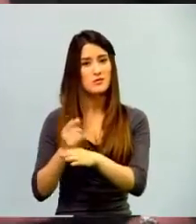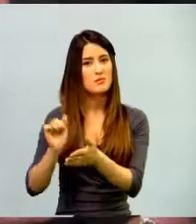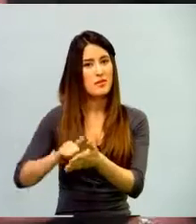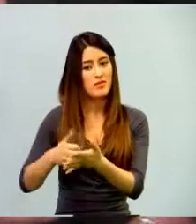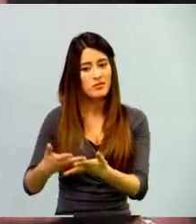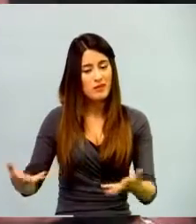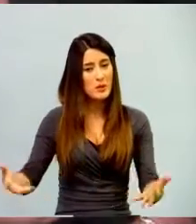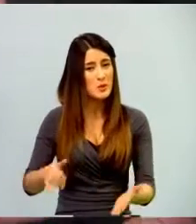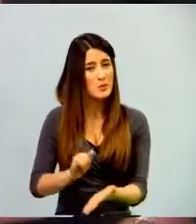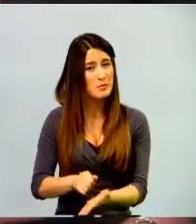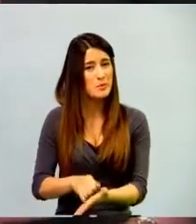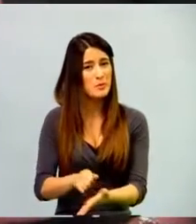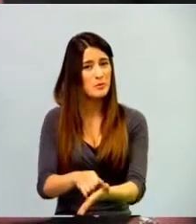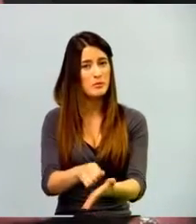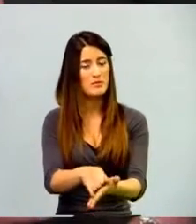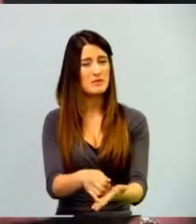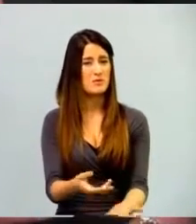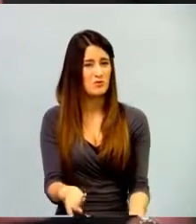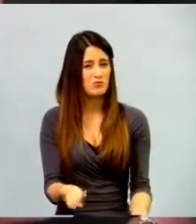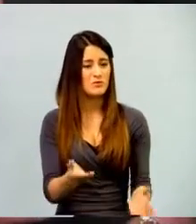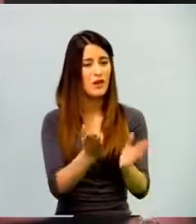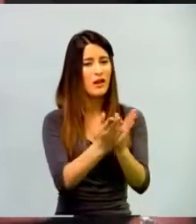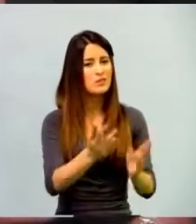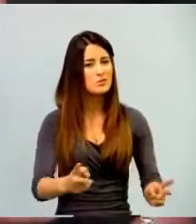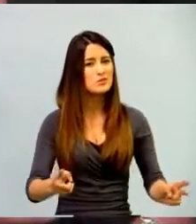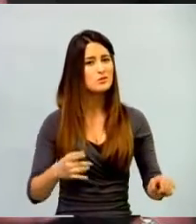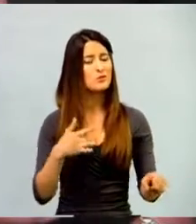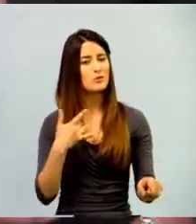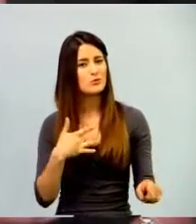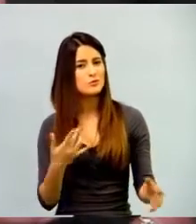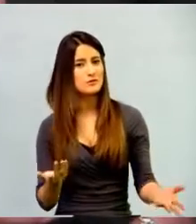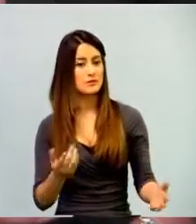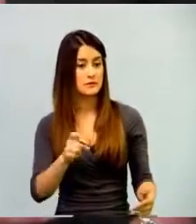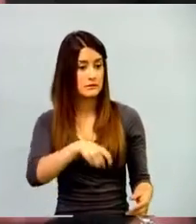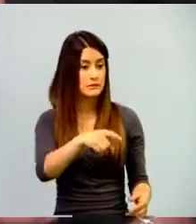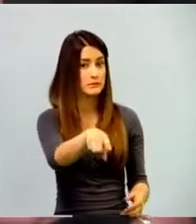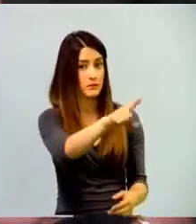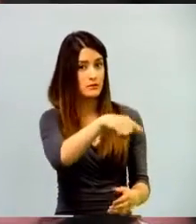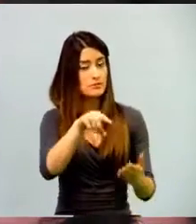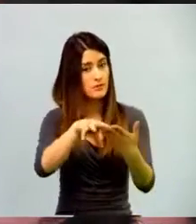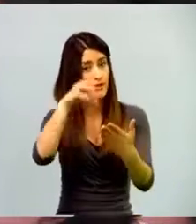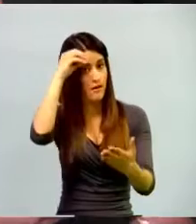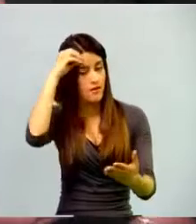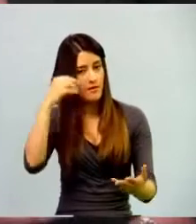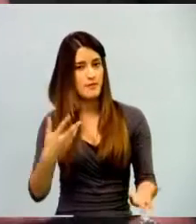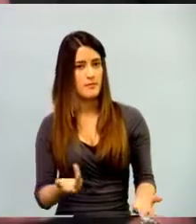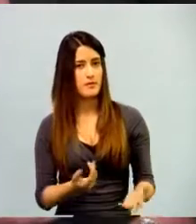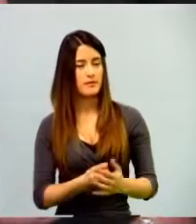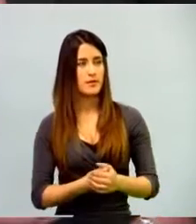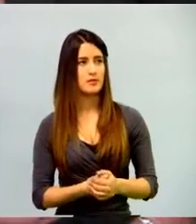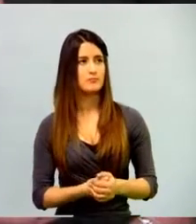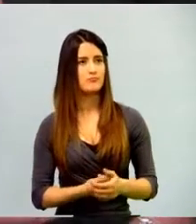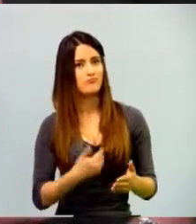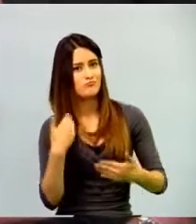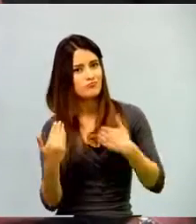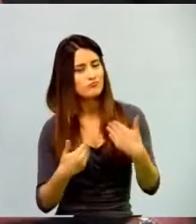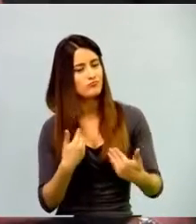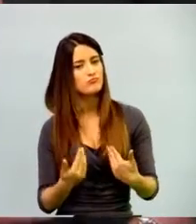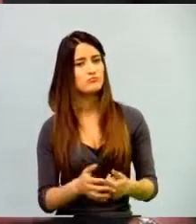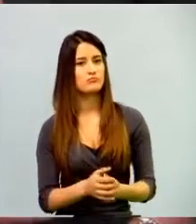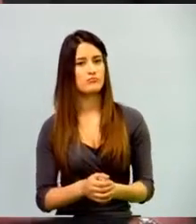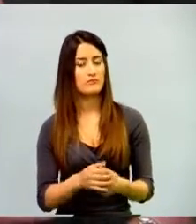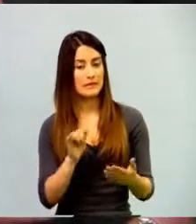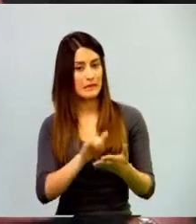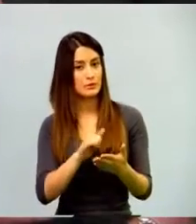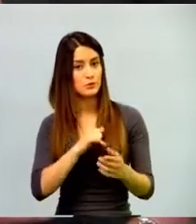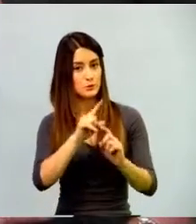manera, bueno, con calidad, de verdad, que el estudiante aprenda y que lo haga de una manera, bueno, agradable? Esa es la